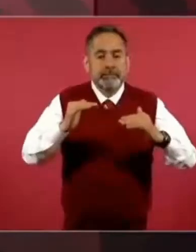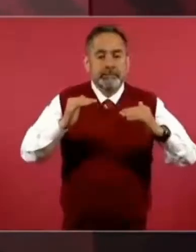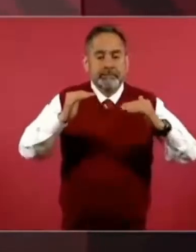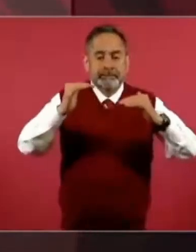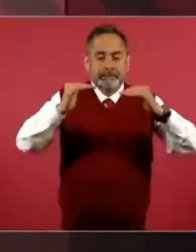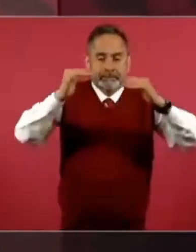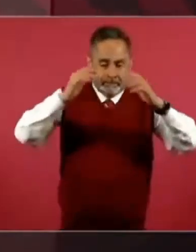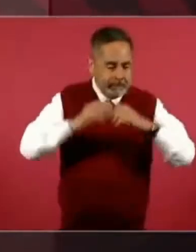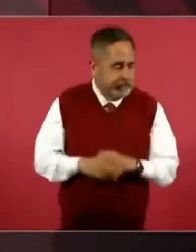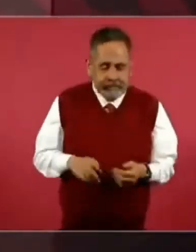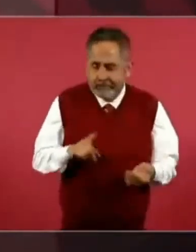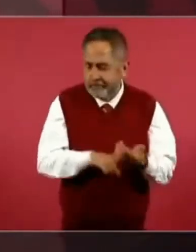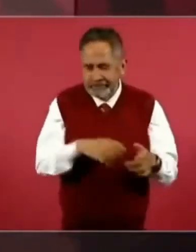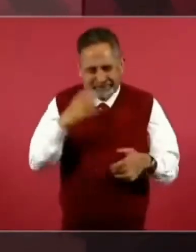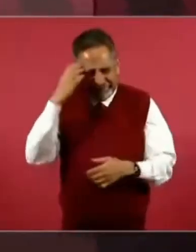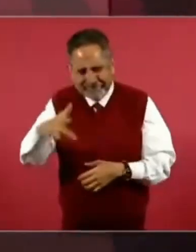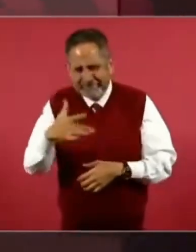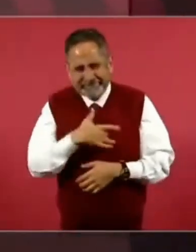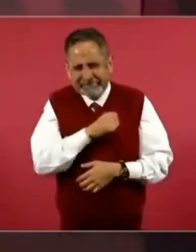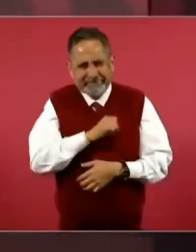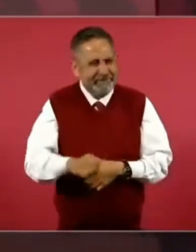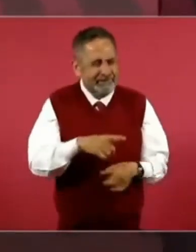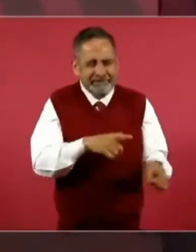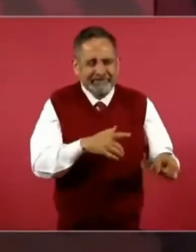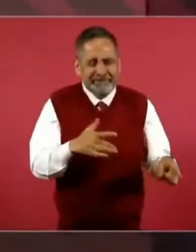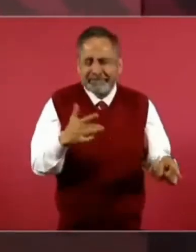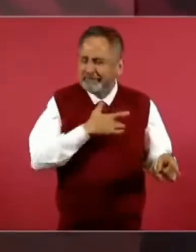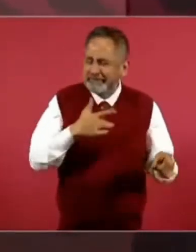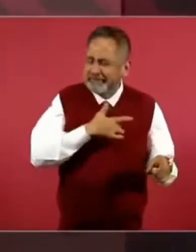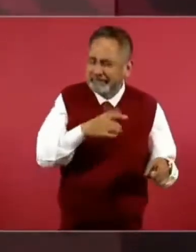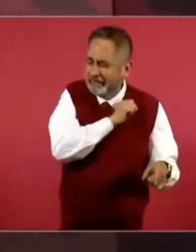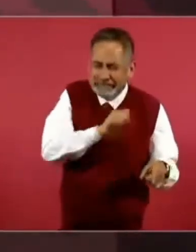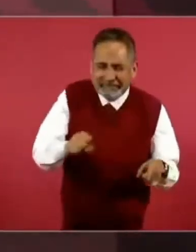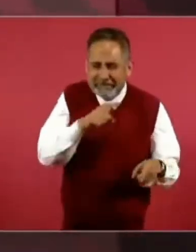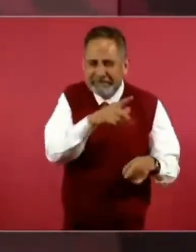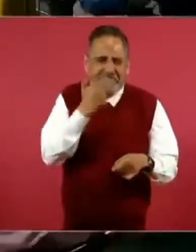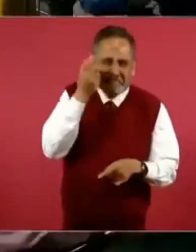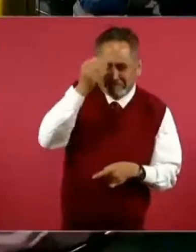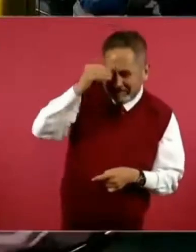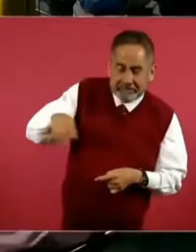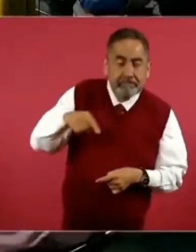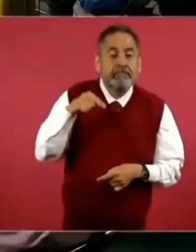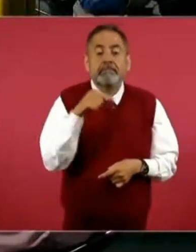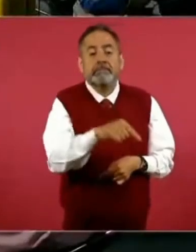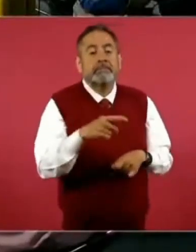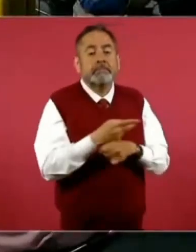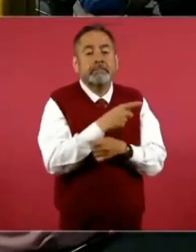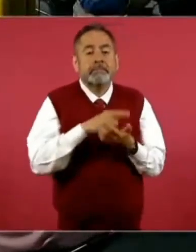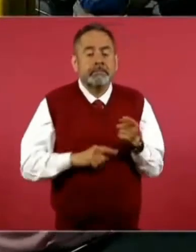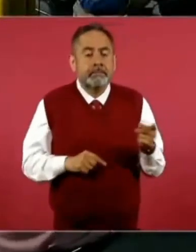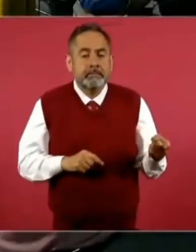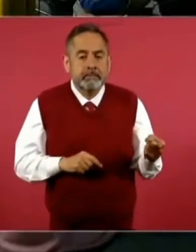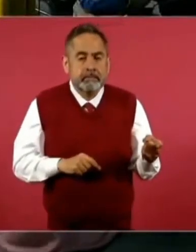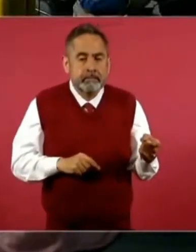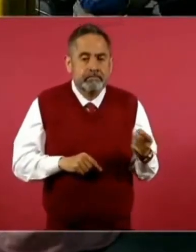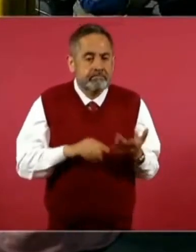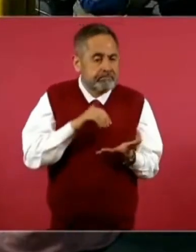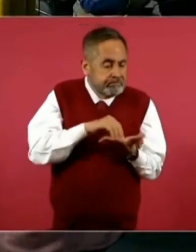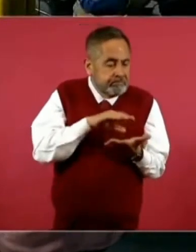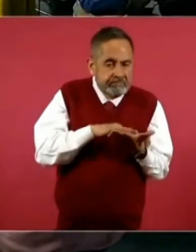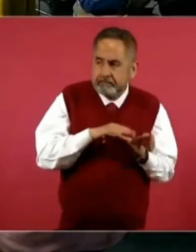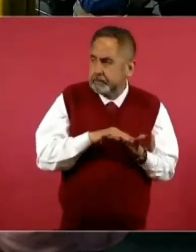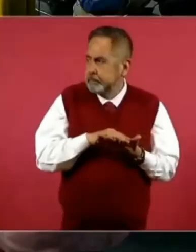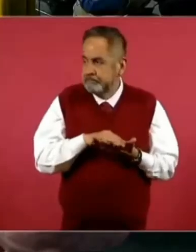de manera perversa, con saña, empieza a registrarse